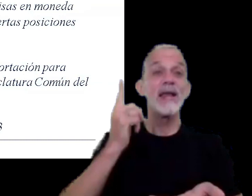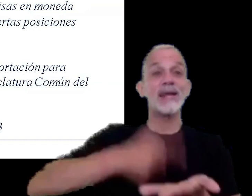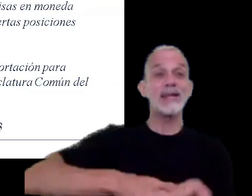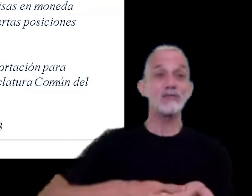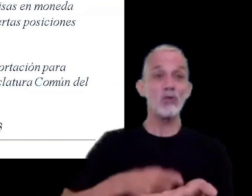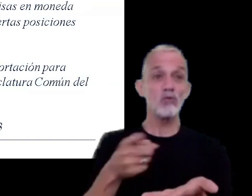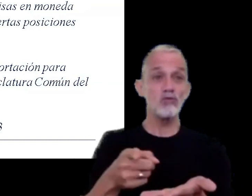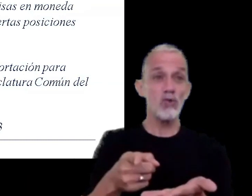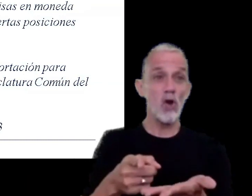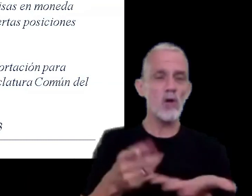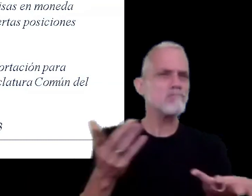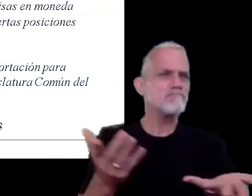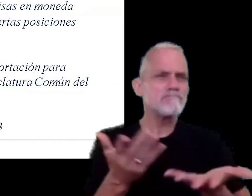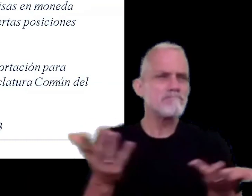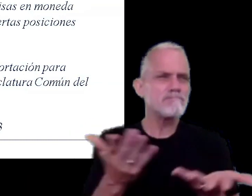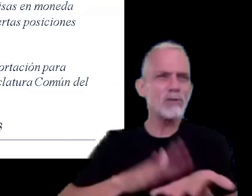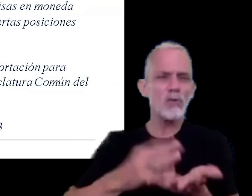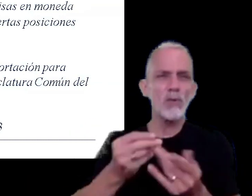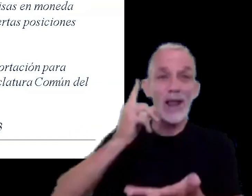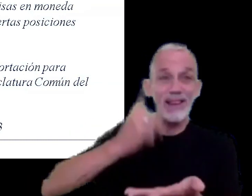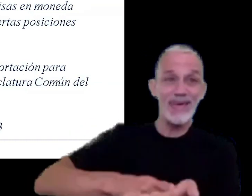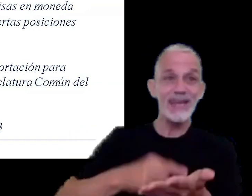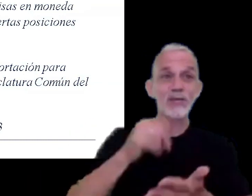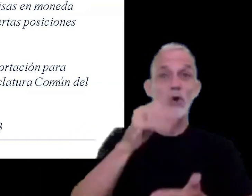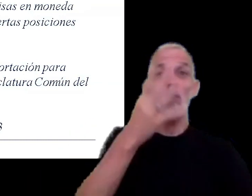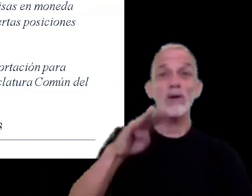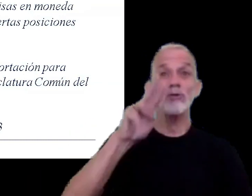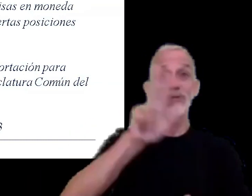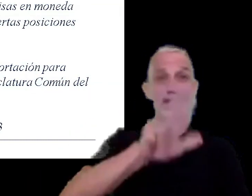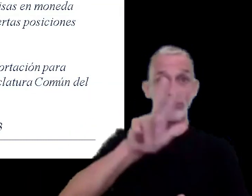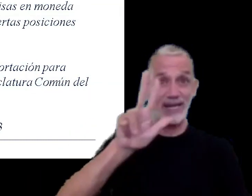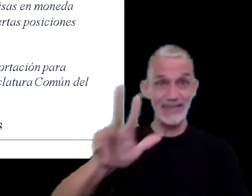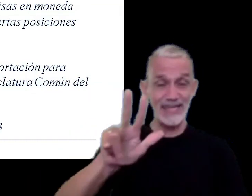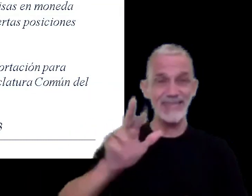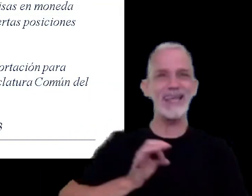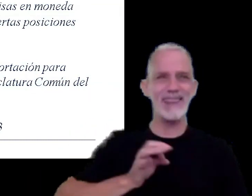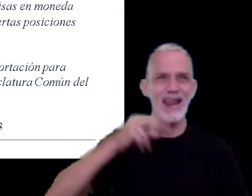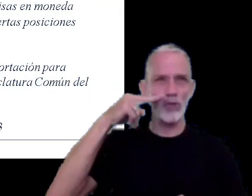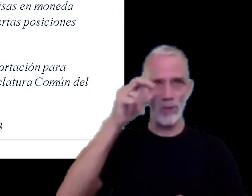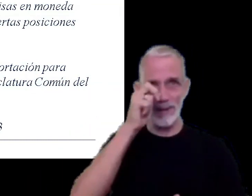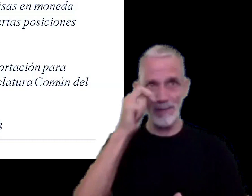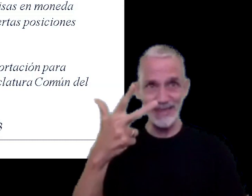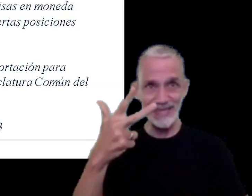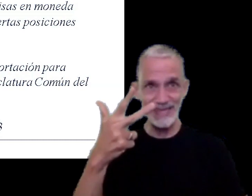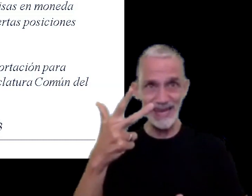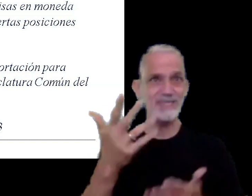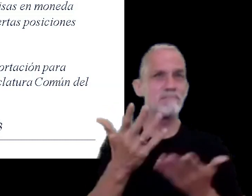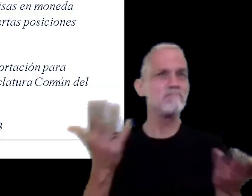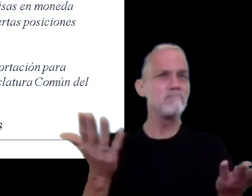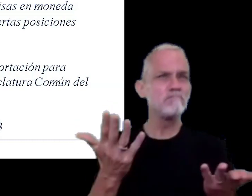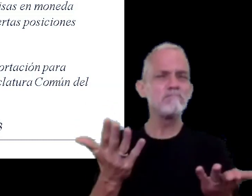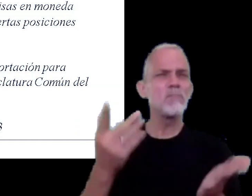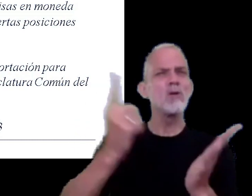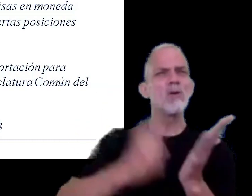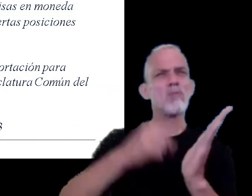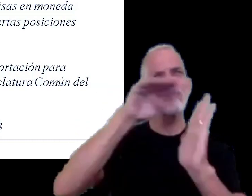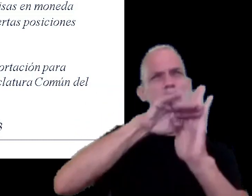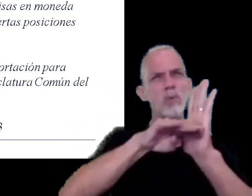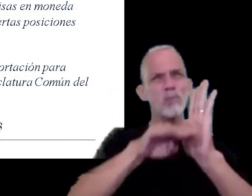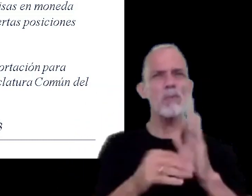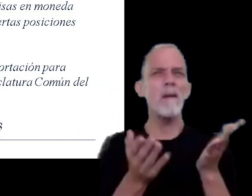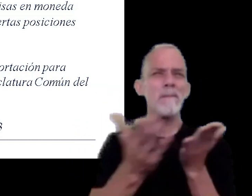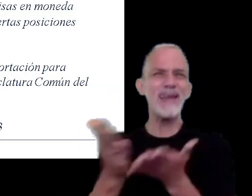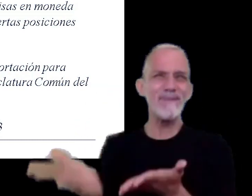nos trae a colación el decreto 433 del 2023 que habría establecido una serie de